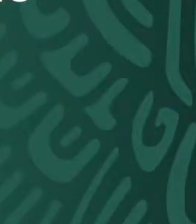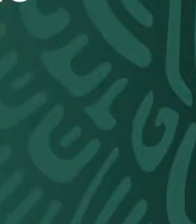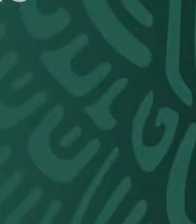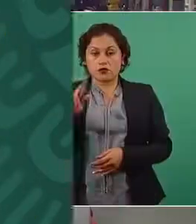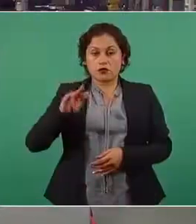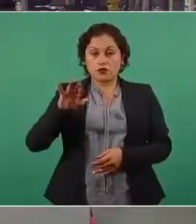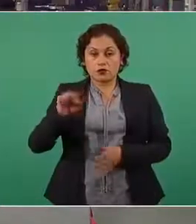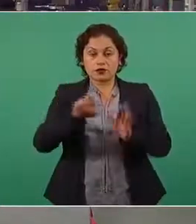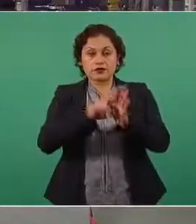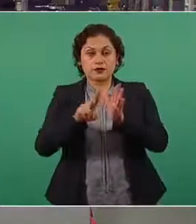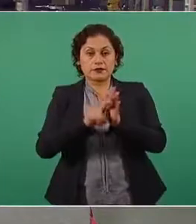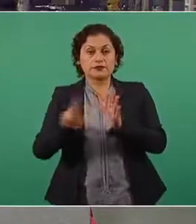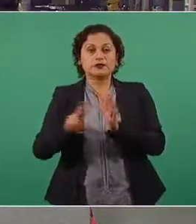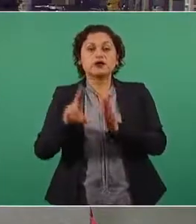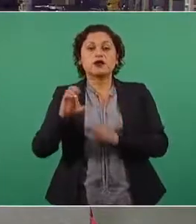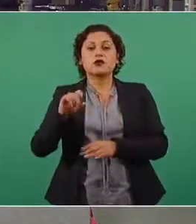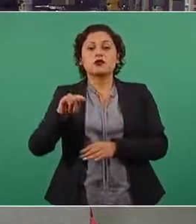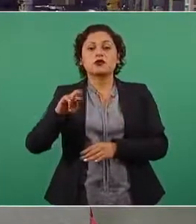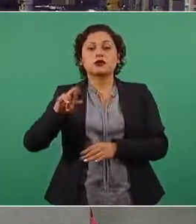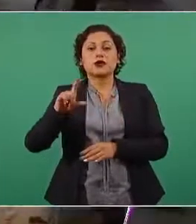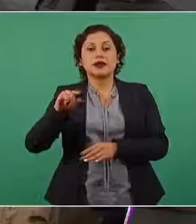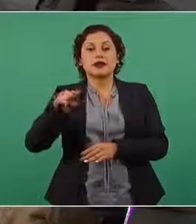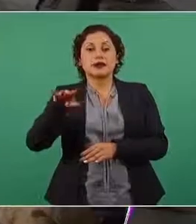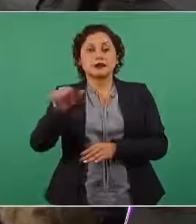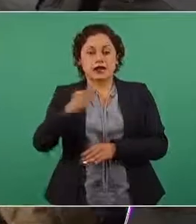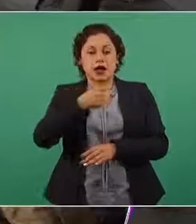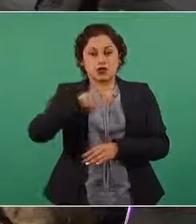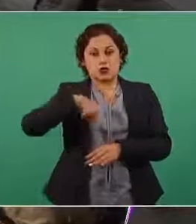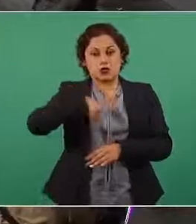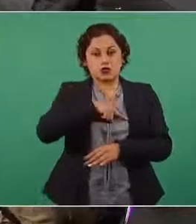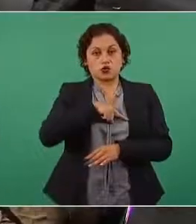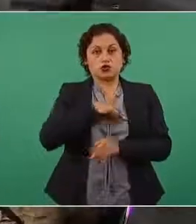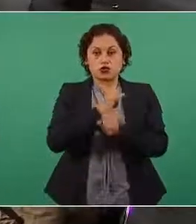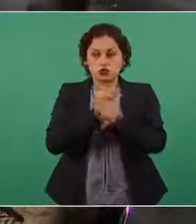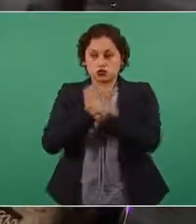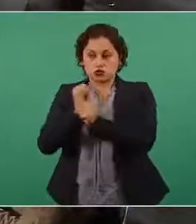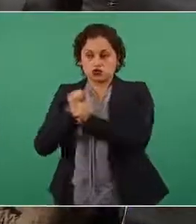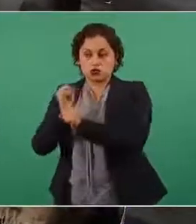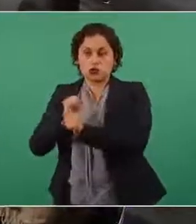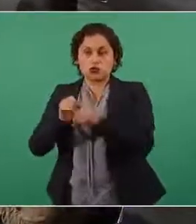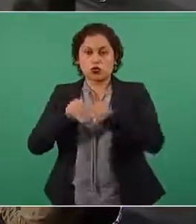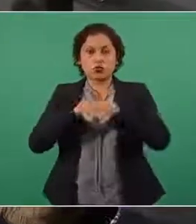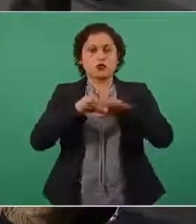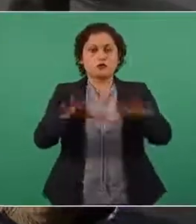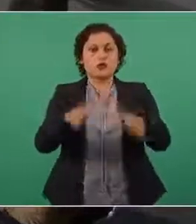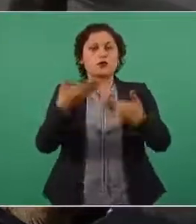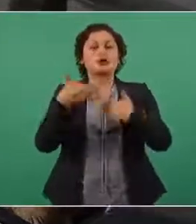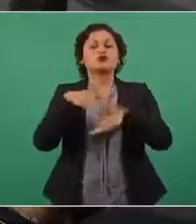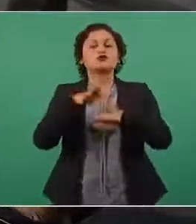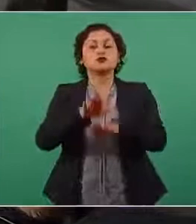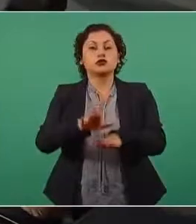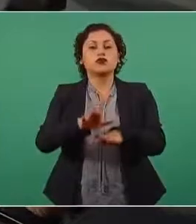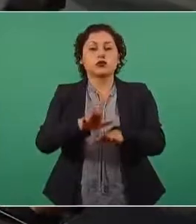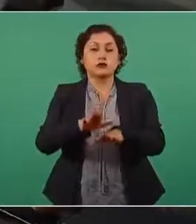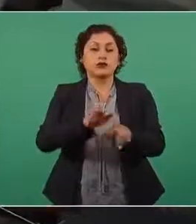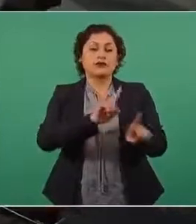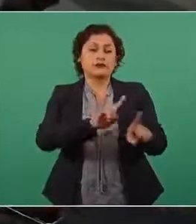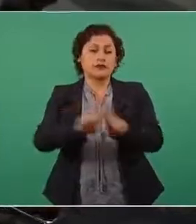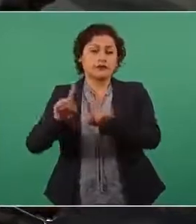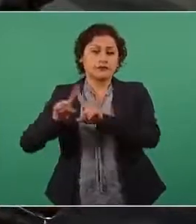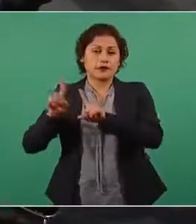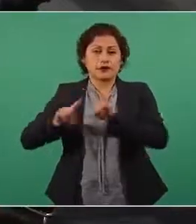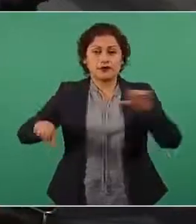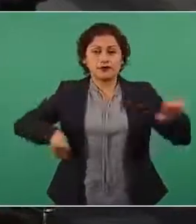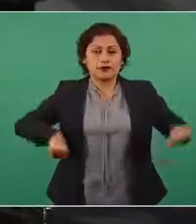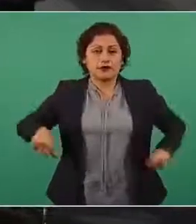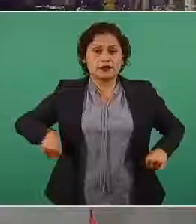a la nación. En la revista Contralínea estamos publicando un reportaje seriado sobre las acciones o las actividades, la